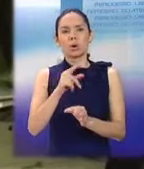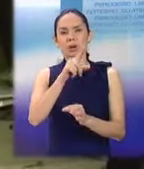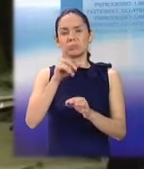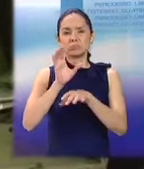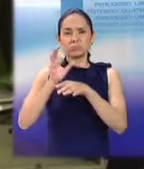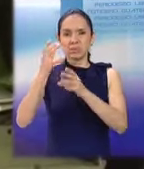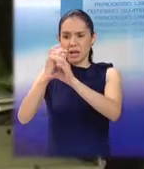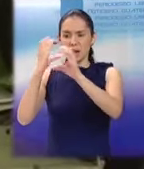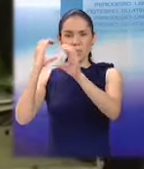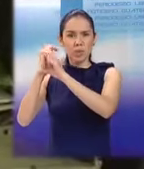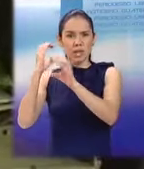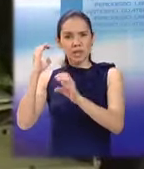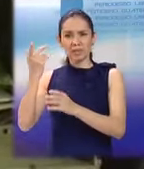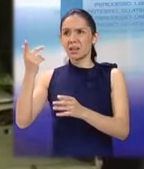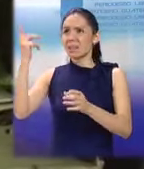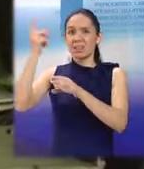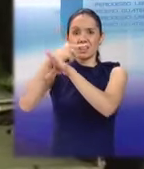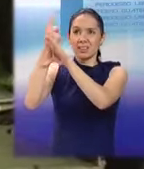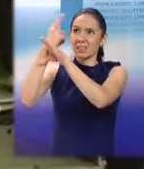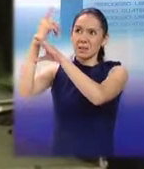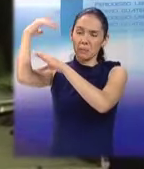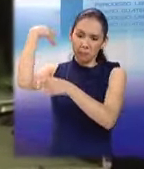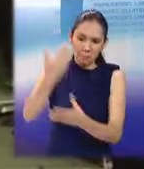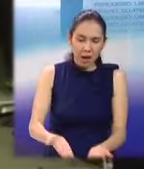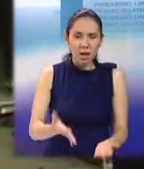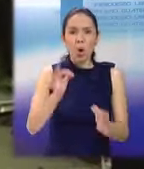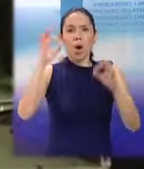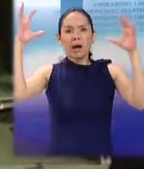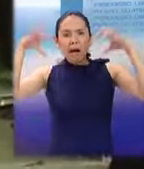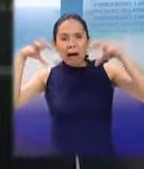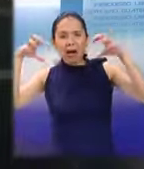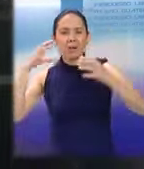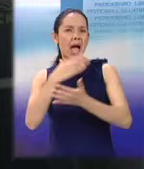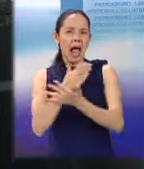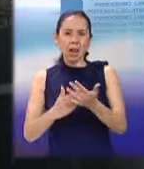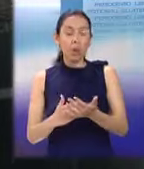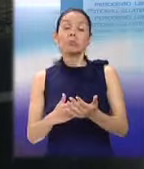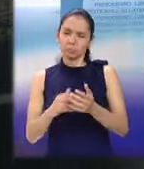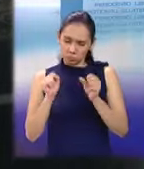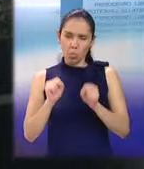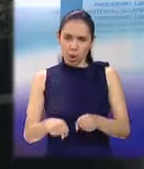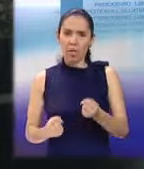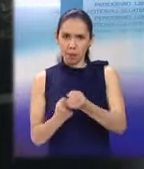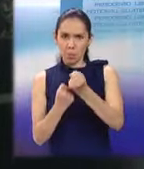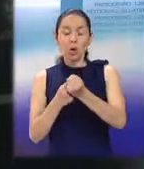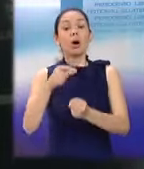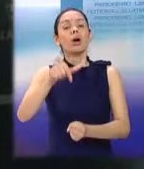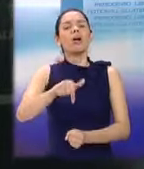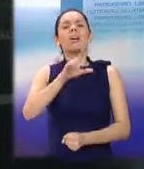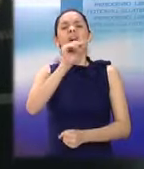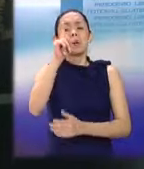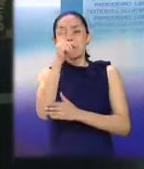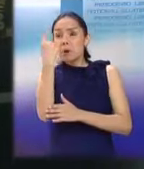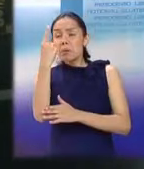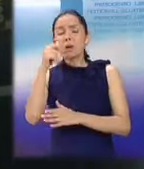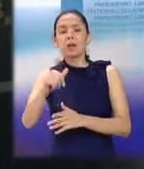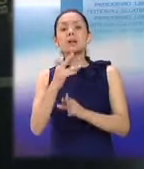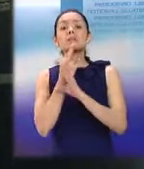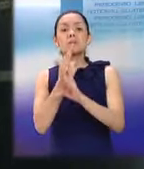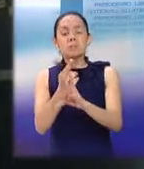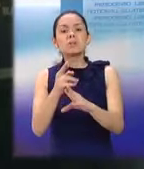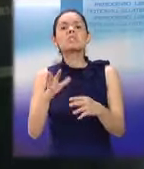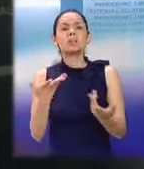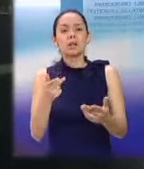combustibles, en accidentes aéreos, en desastres naturales también se puede aplicar. Además impartió el curso de primera respuesta ante materiales